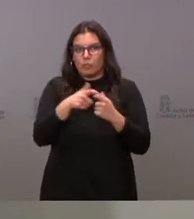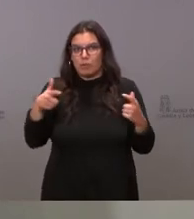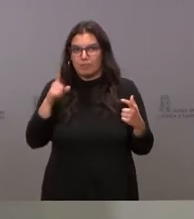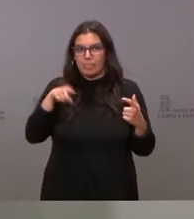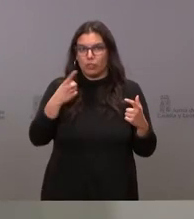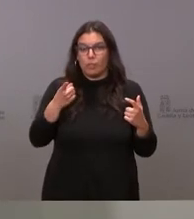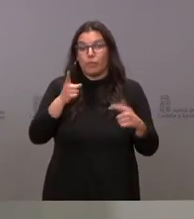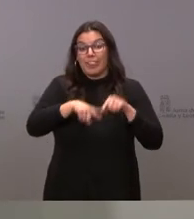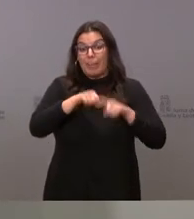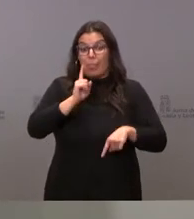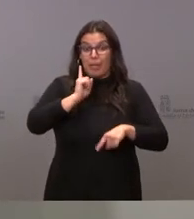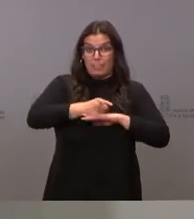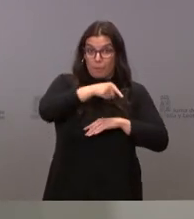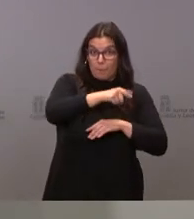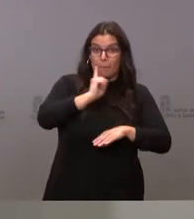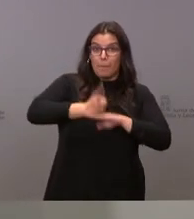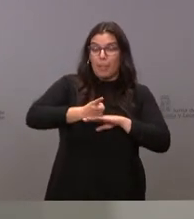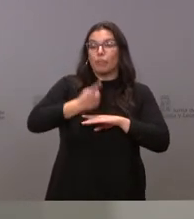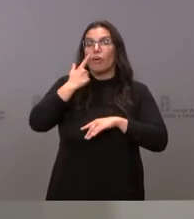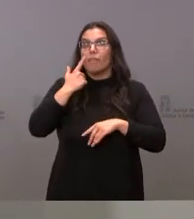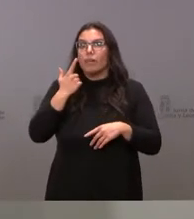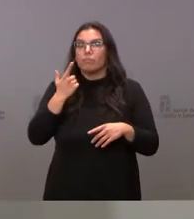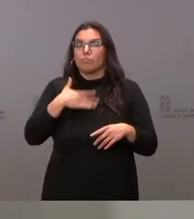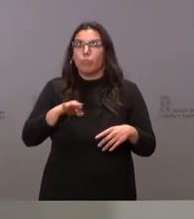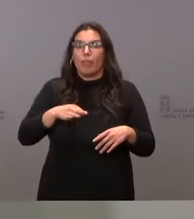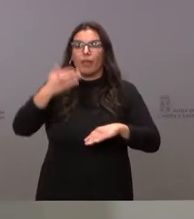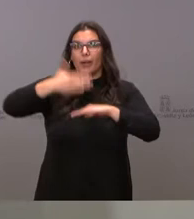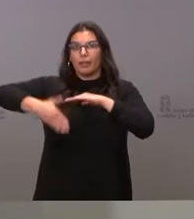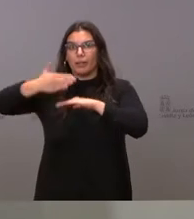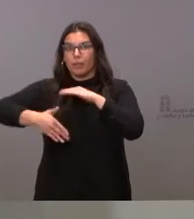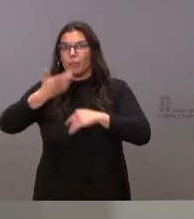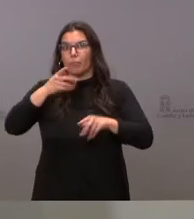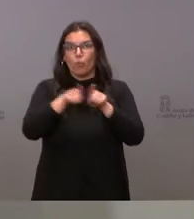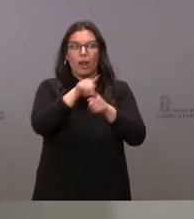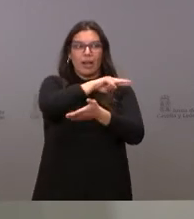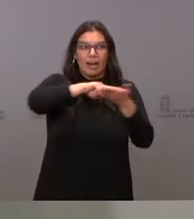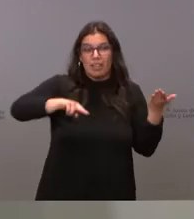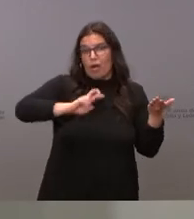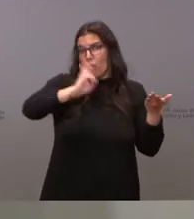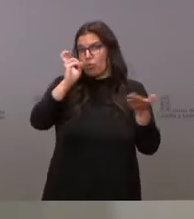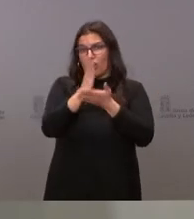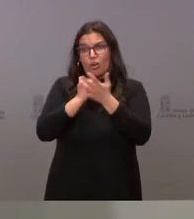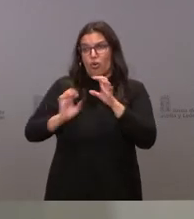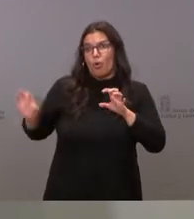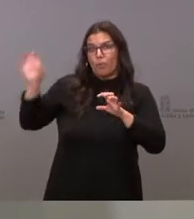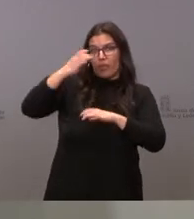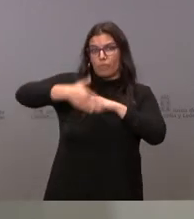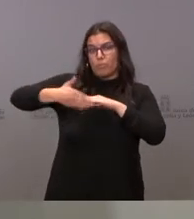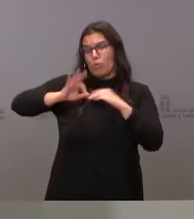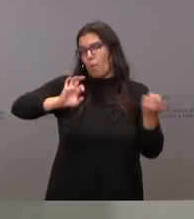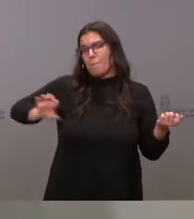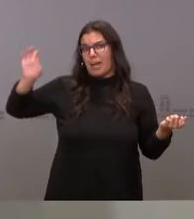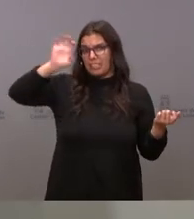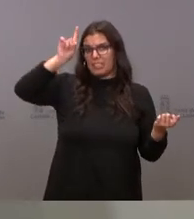cosa, la necesidad o no, insisto, pues de extender prácticas como las que hay en Galicia o en otras comunidades y en otros países de Europa